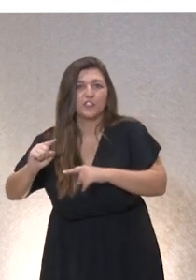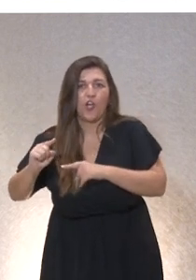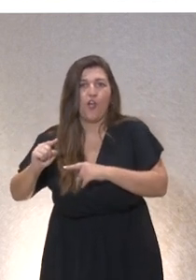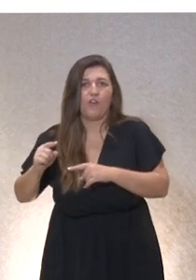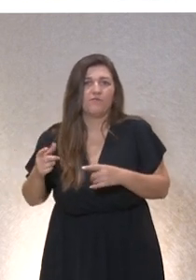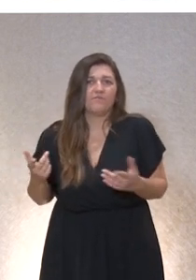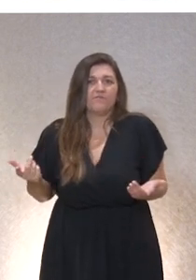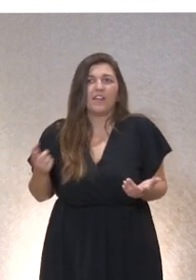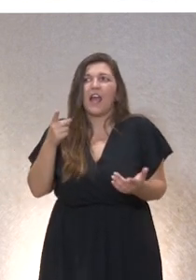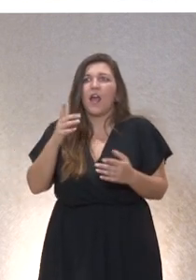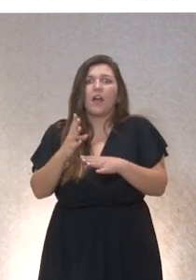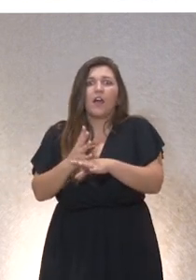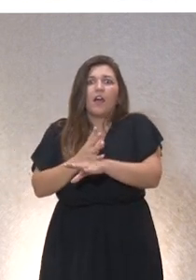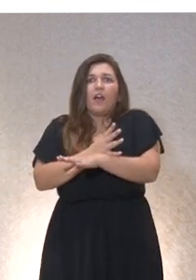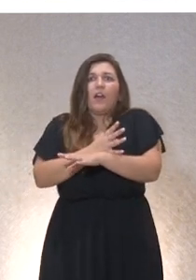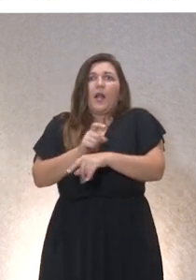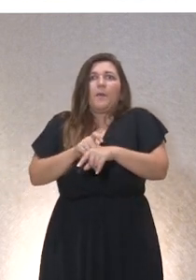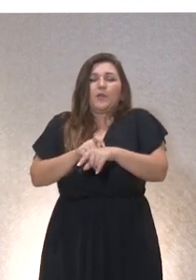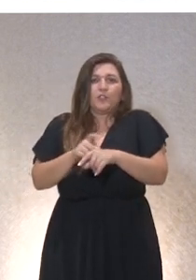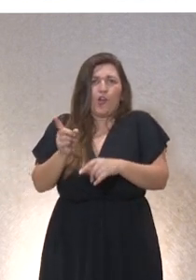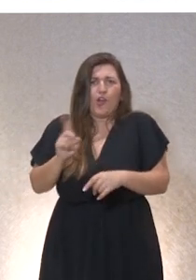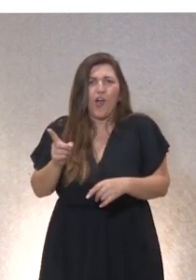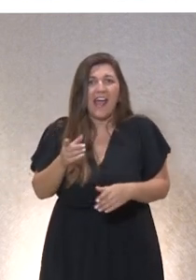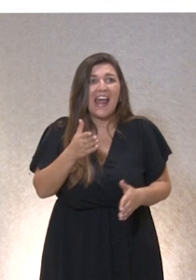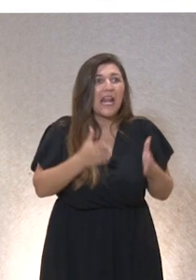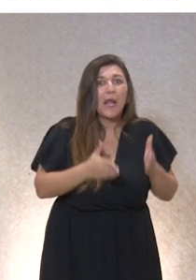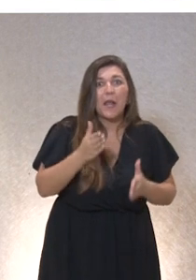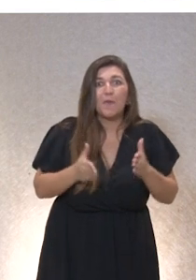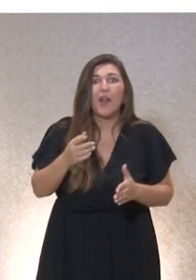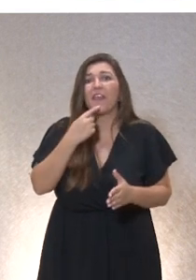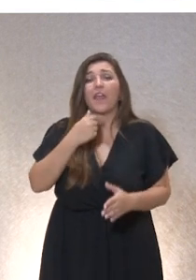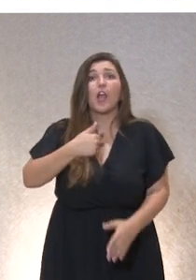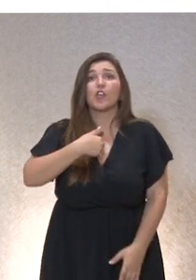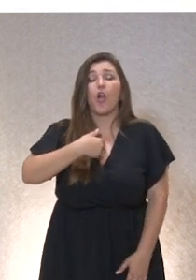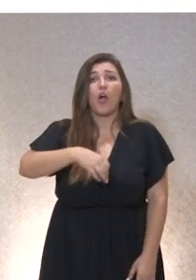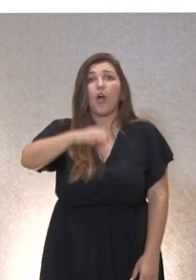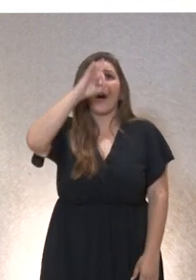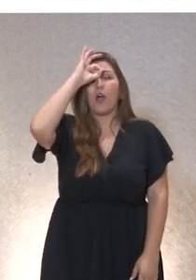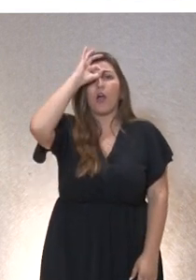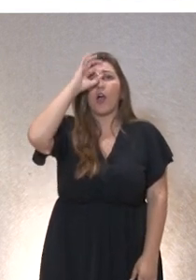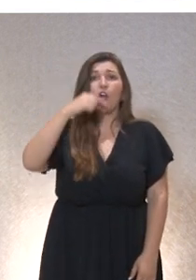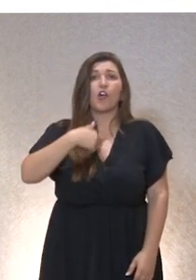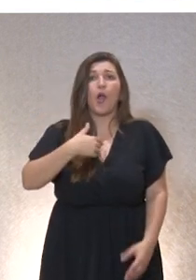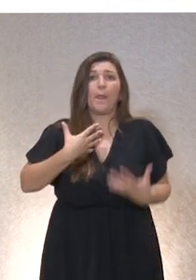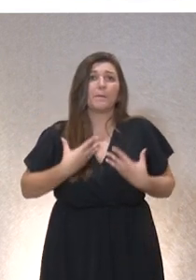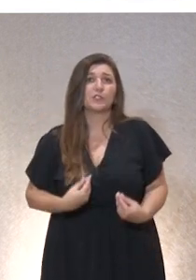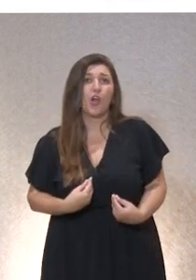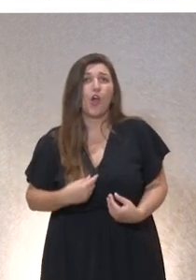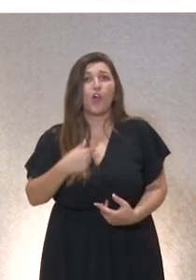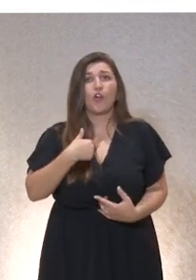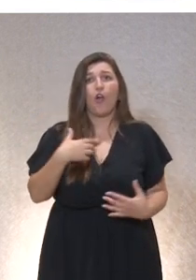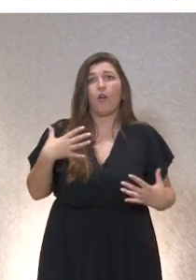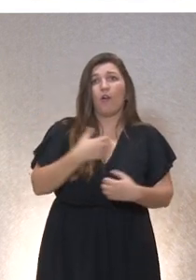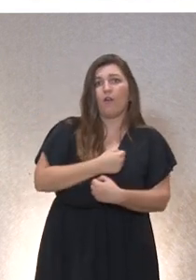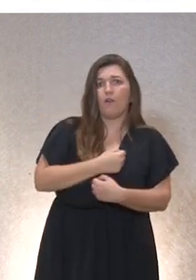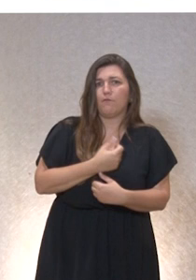Cuando un robot te dice no tengo ni idea, estoy angustiado, estoy deprimido. Es decir, esa dimensión